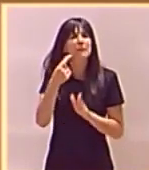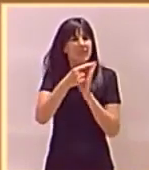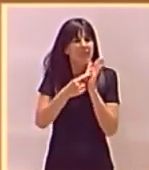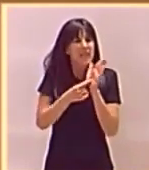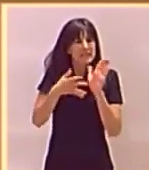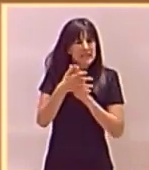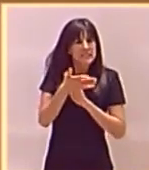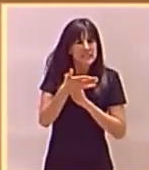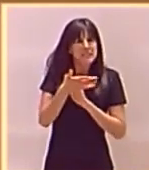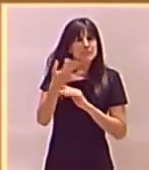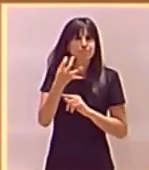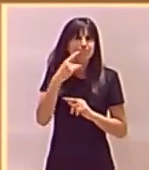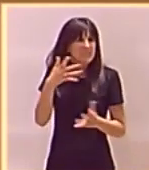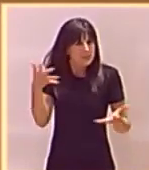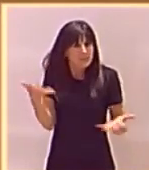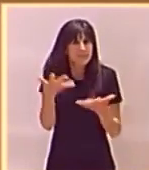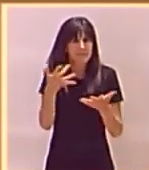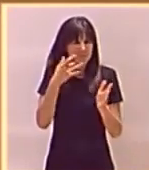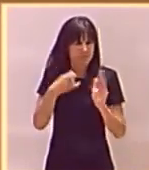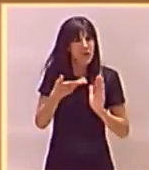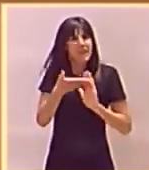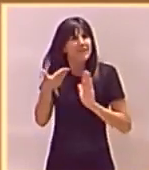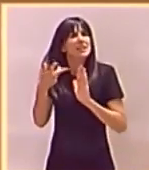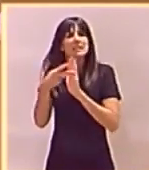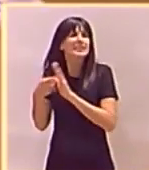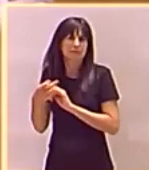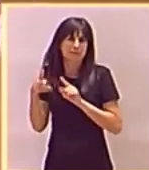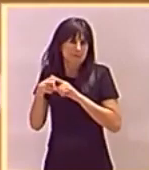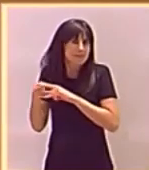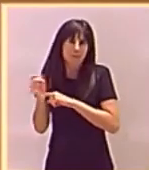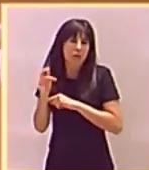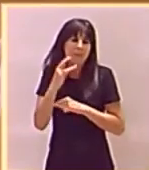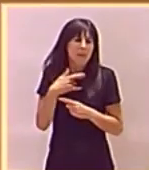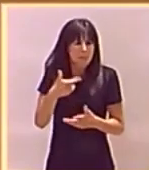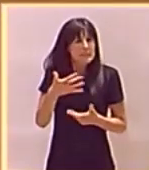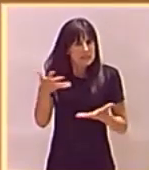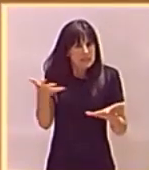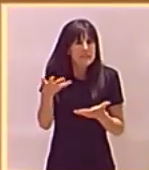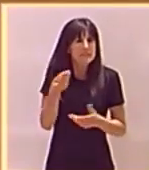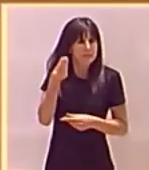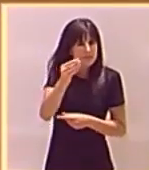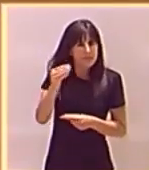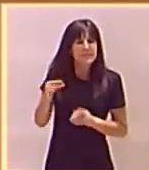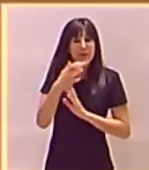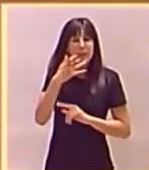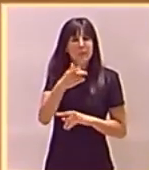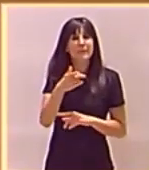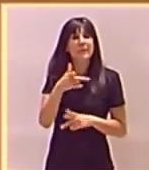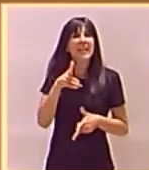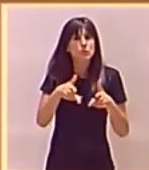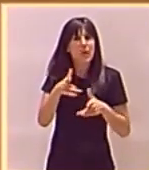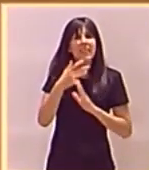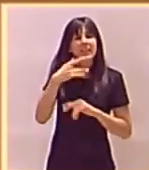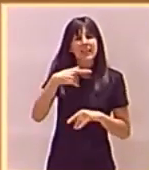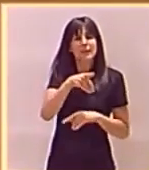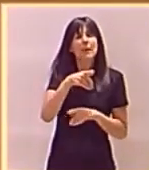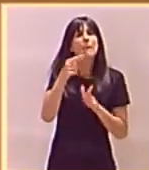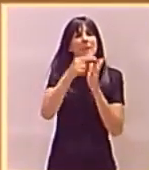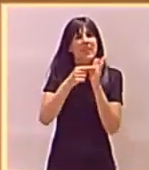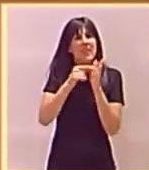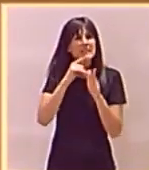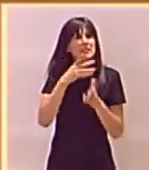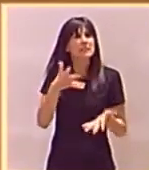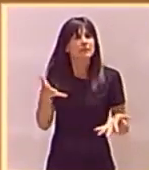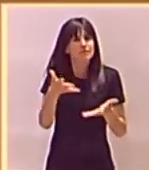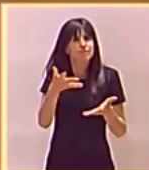hay que emplear medidas incentivadoras. Y hay un ejemplo claro y los datos están ahí. En Euskadi, a través de medidas incentivadoras, se ha